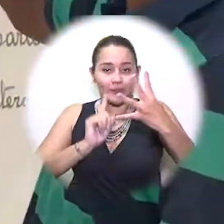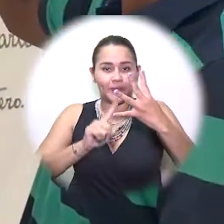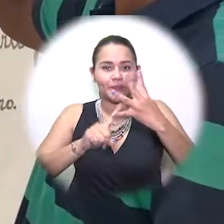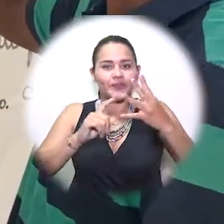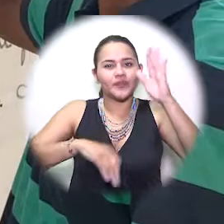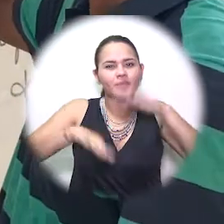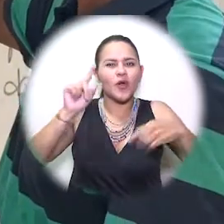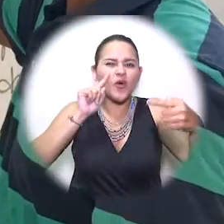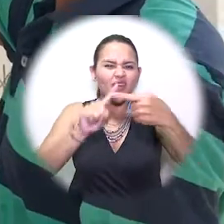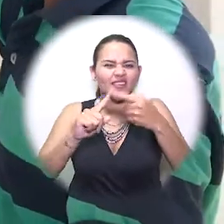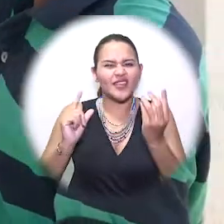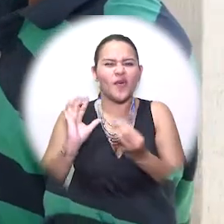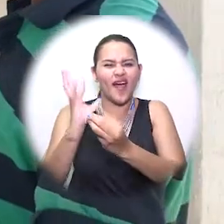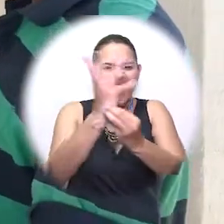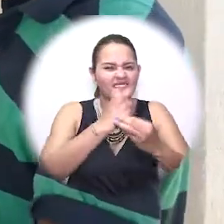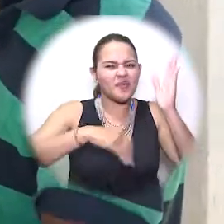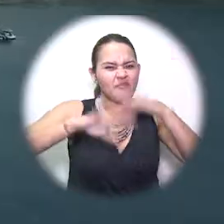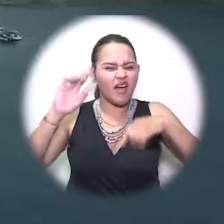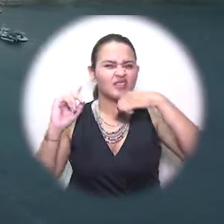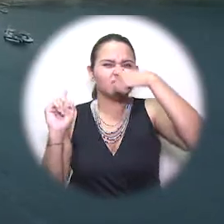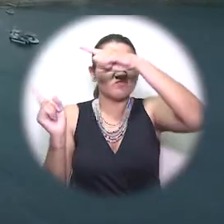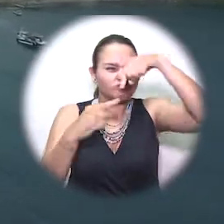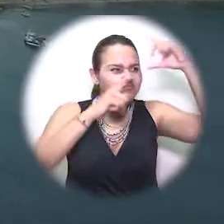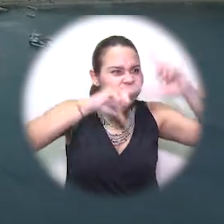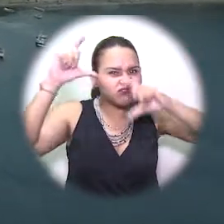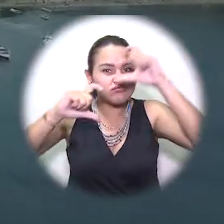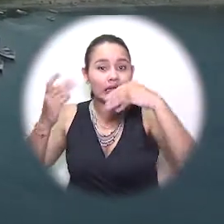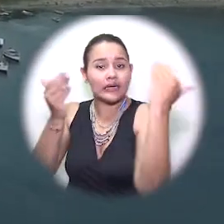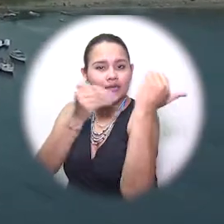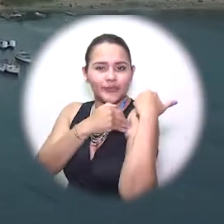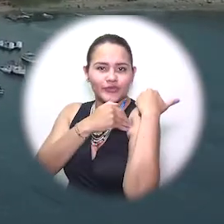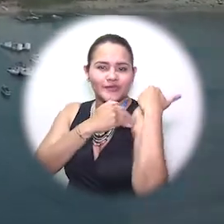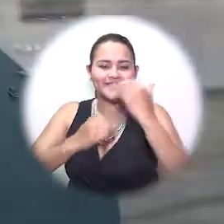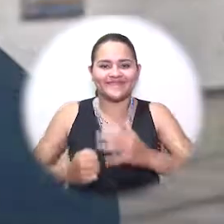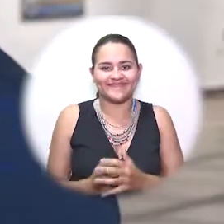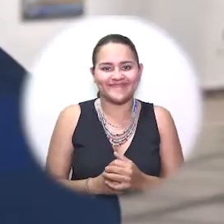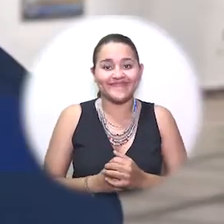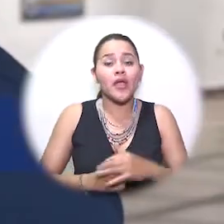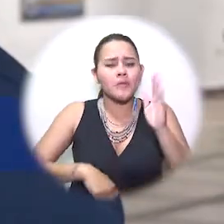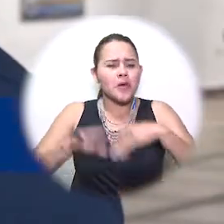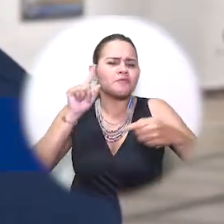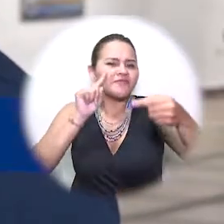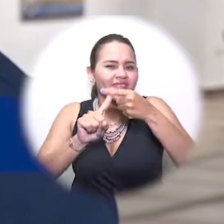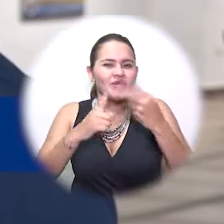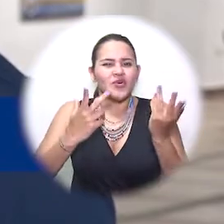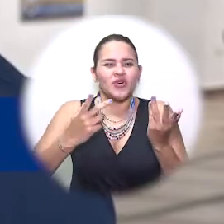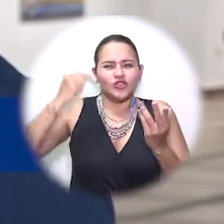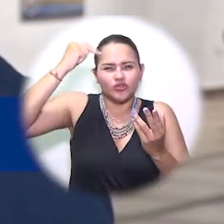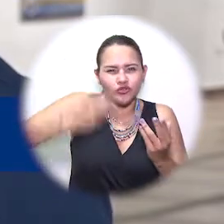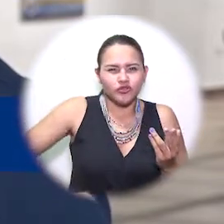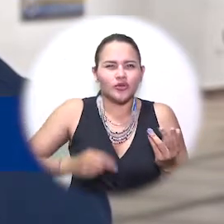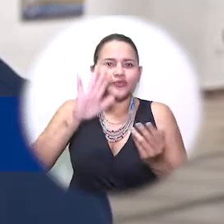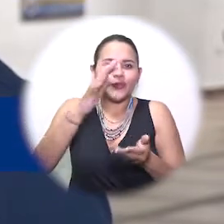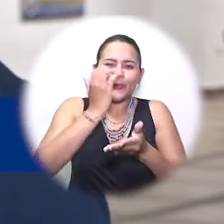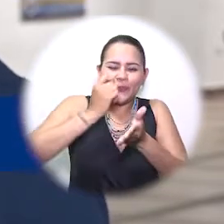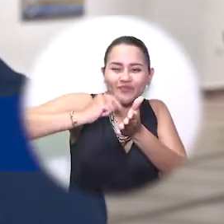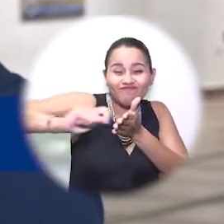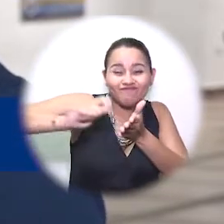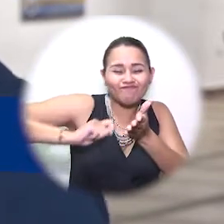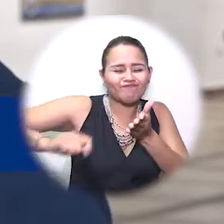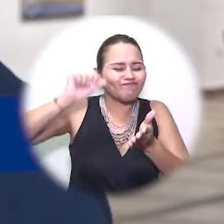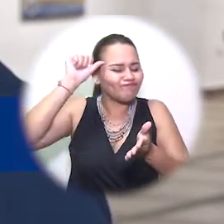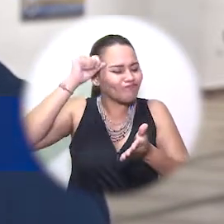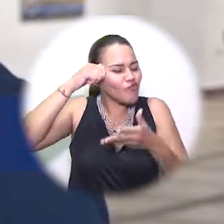son las bases de un antimanifiesto sobre turismo responsable. De acercarnos a la narrativa de Gabo, de acercarnos